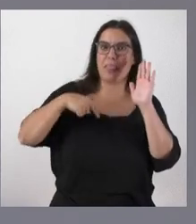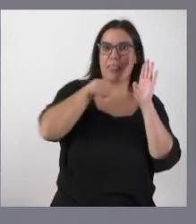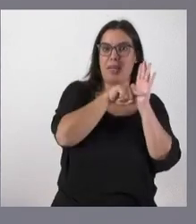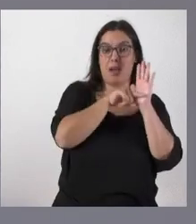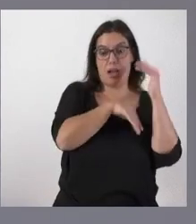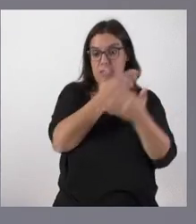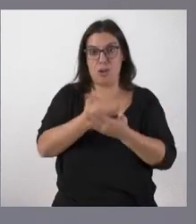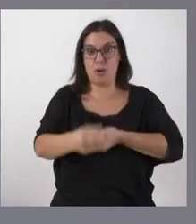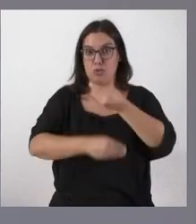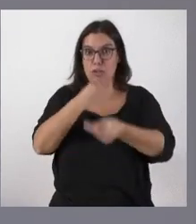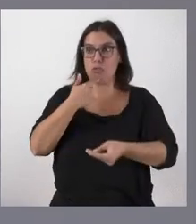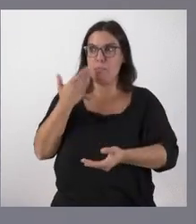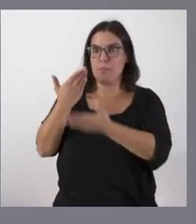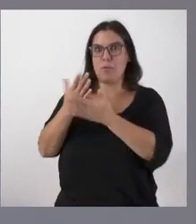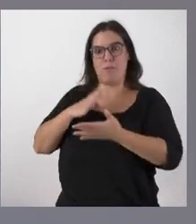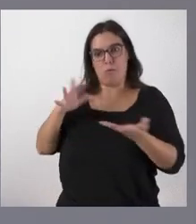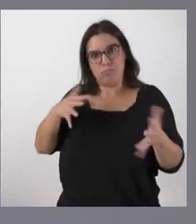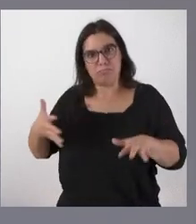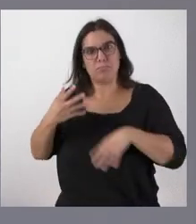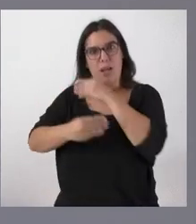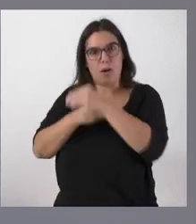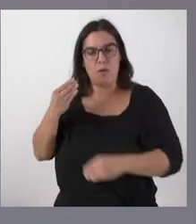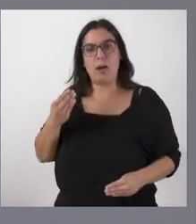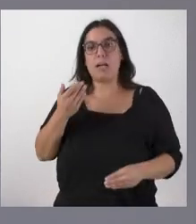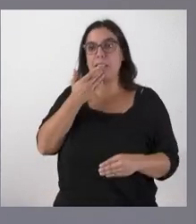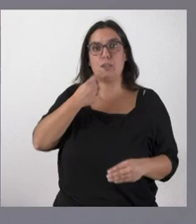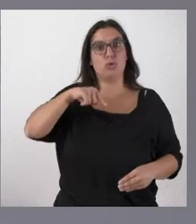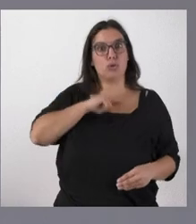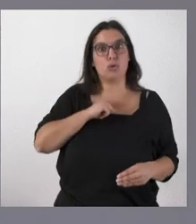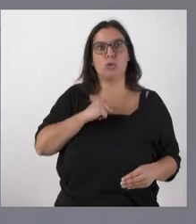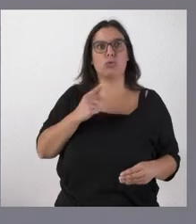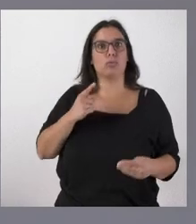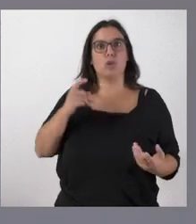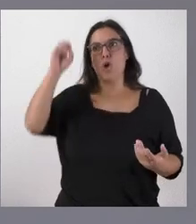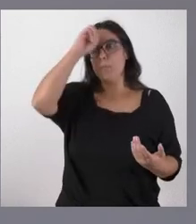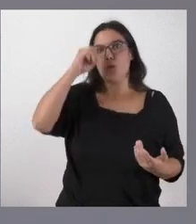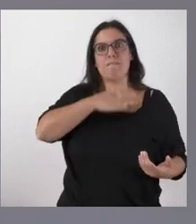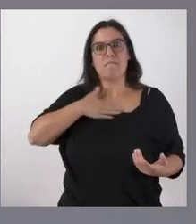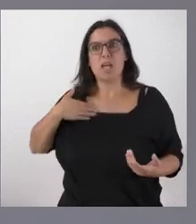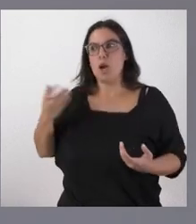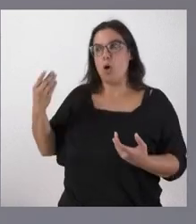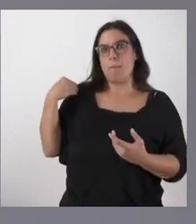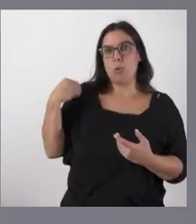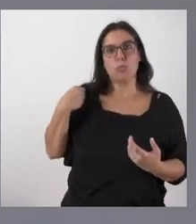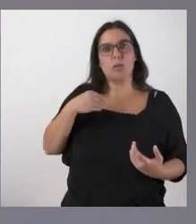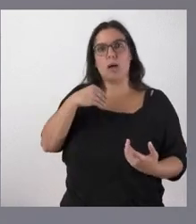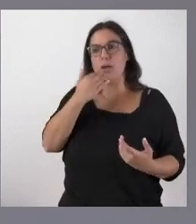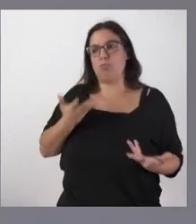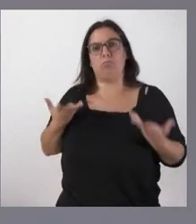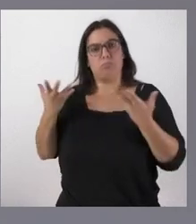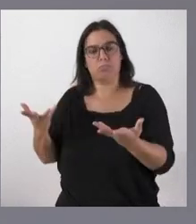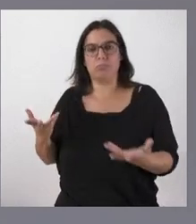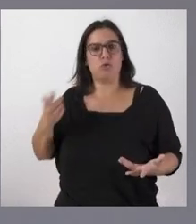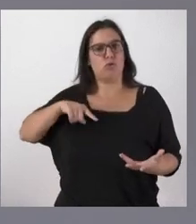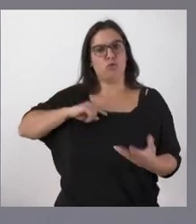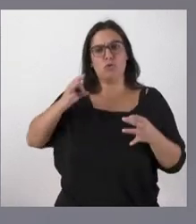ahora y nosotros les animamos a desarrollar ese instrumento y si en algo quiere nuestra opinión pues lo haremos en todo caso ha tenido siempre la opinión y la